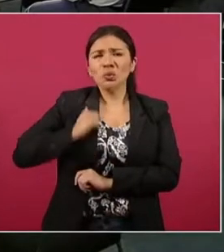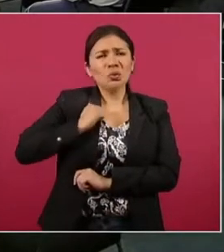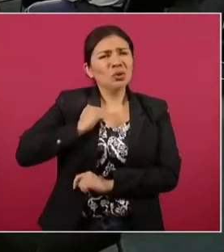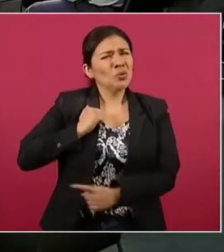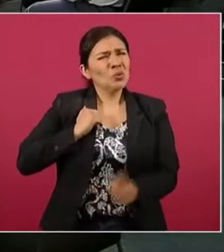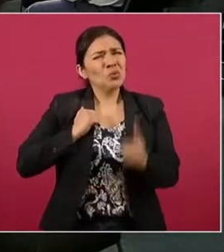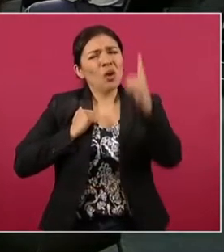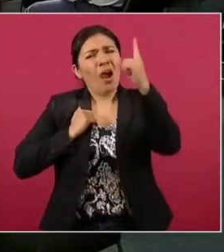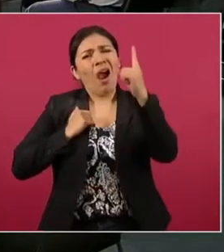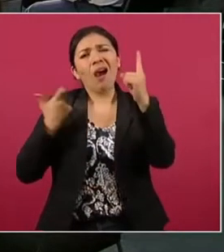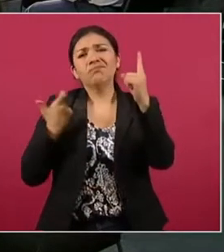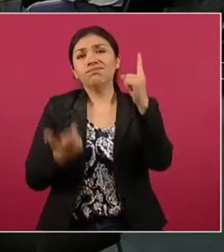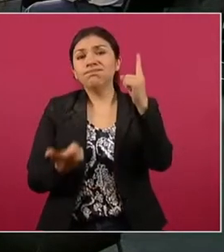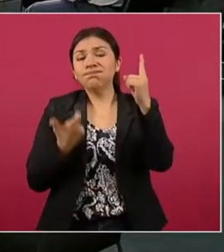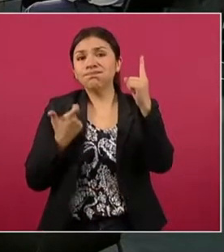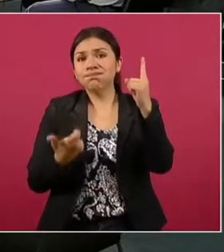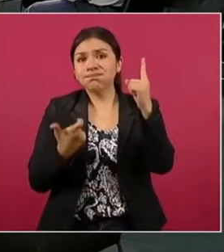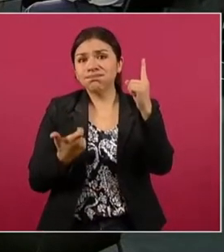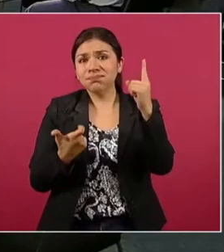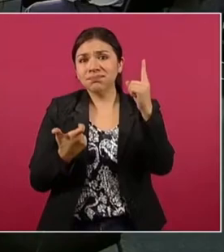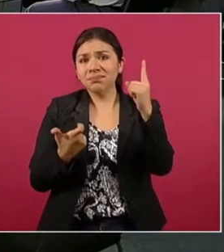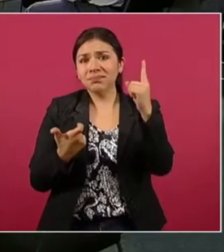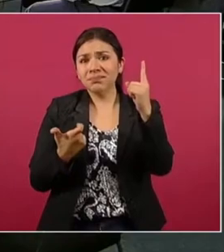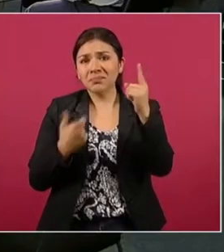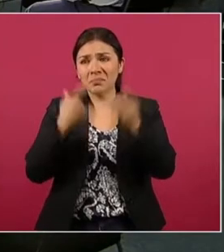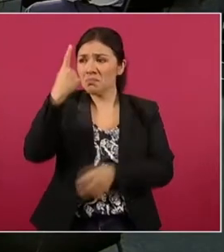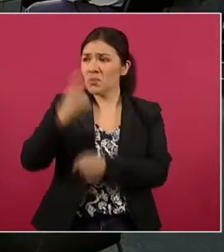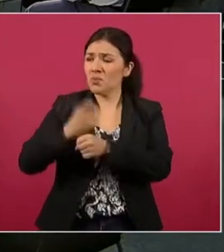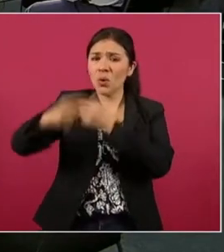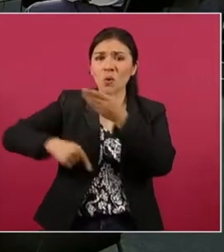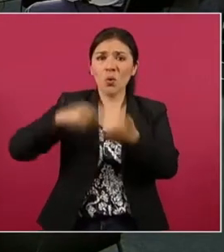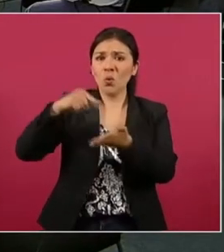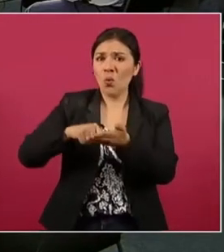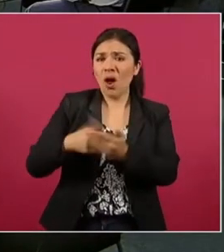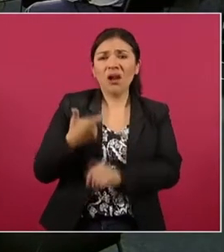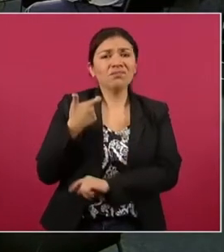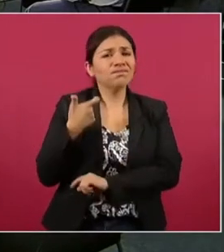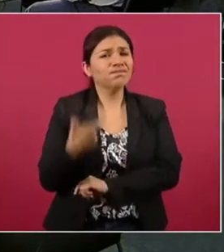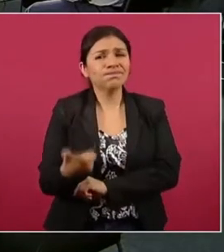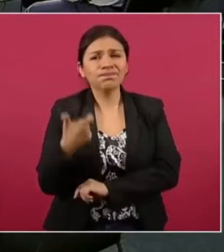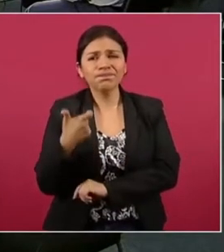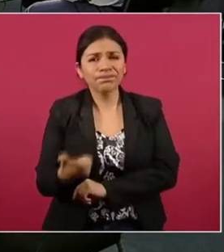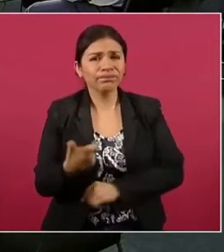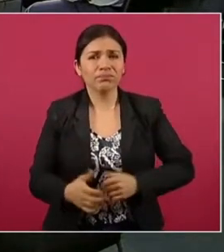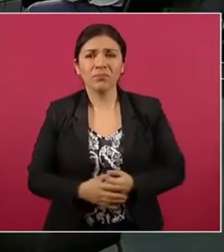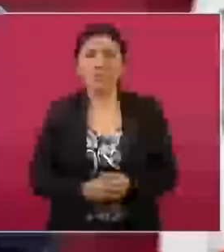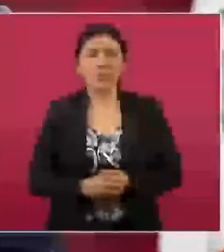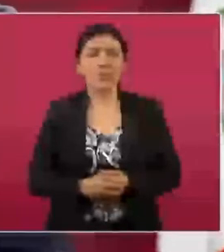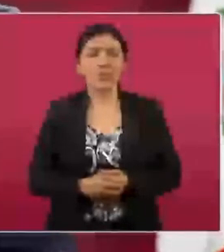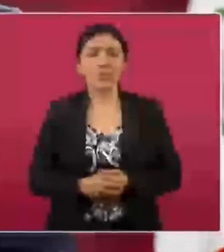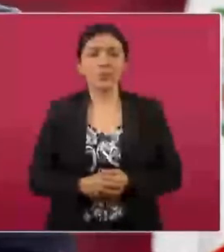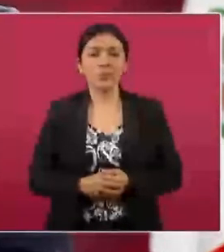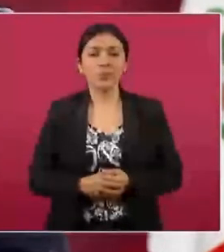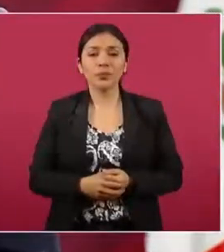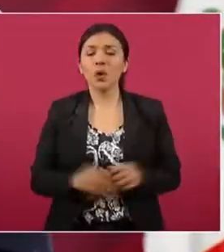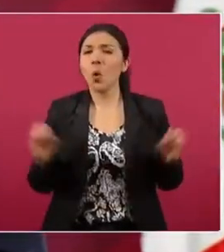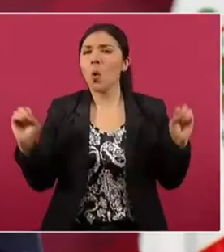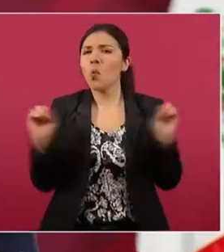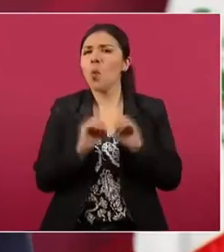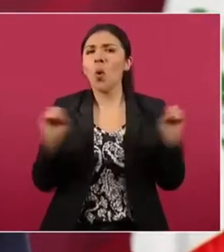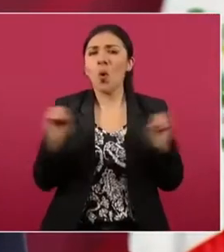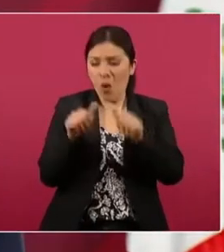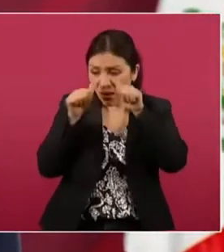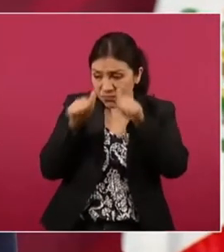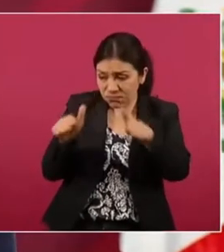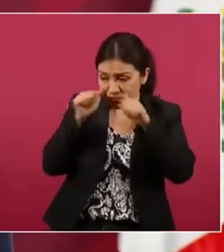no les importaba